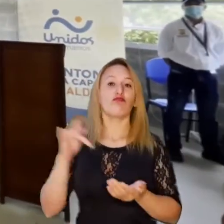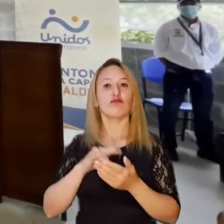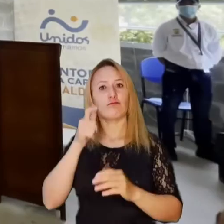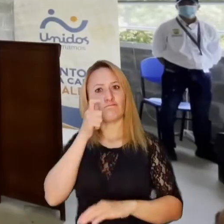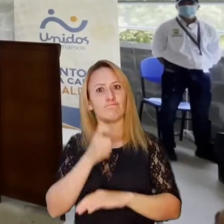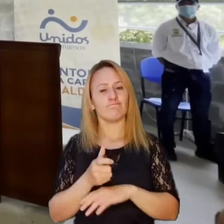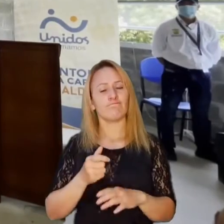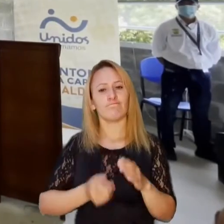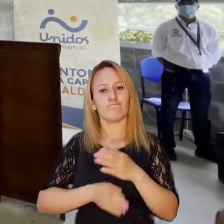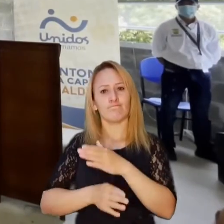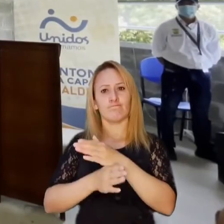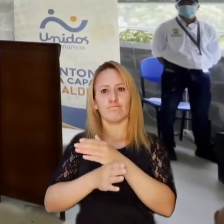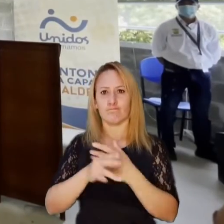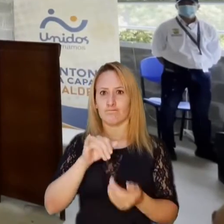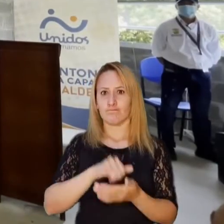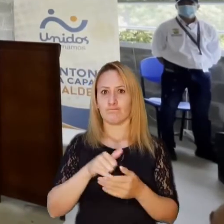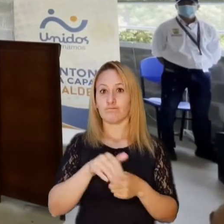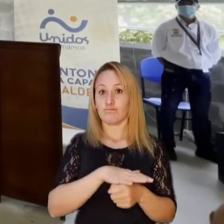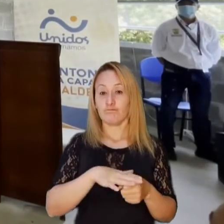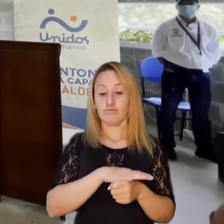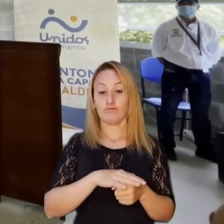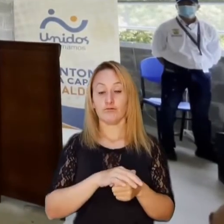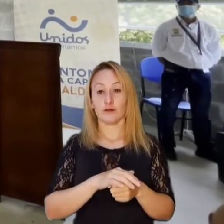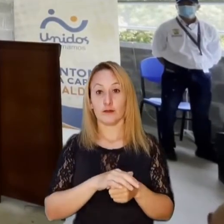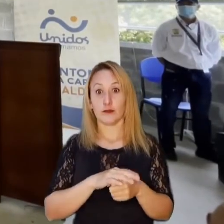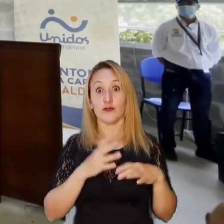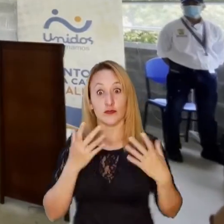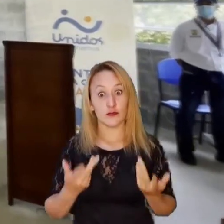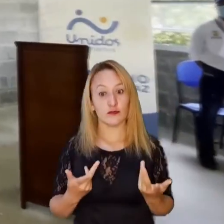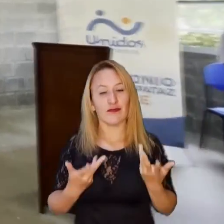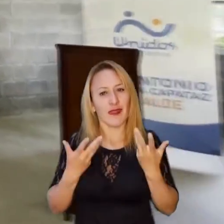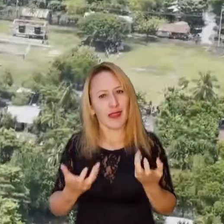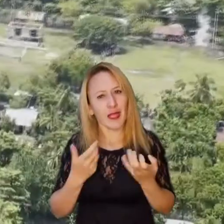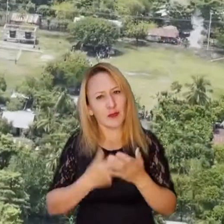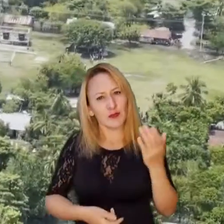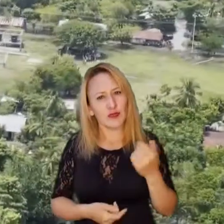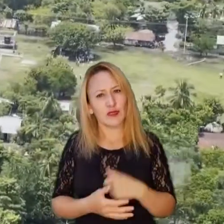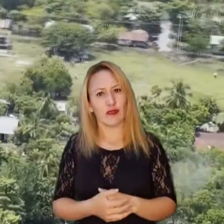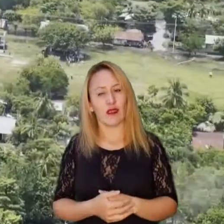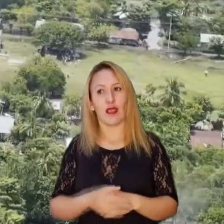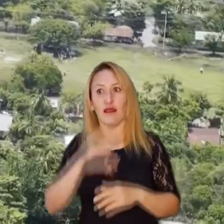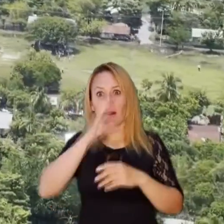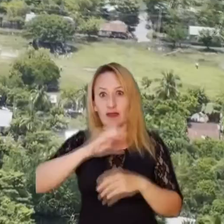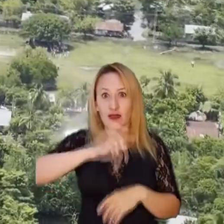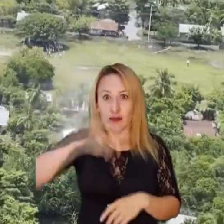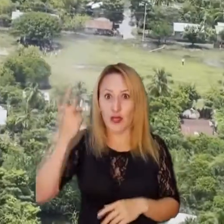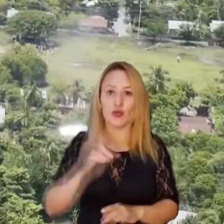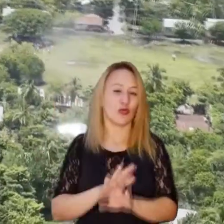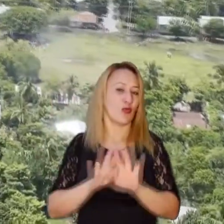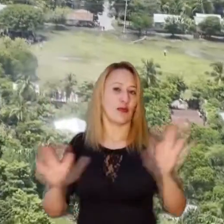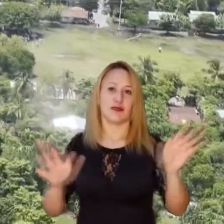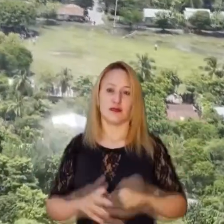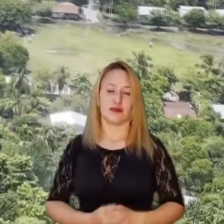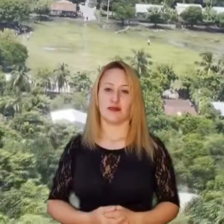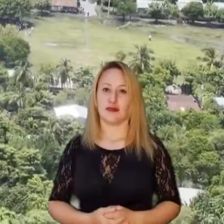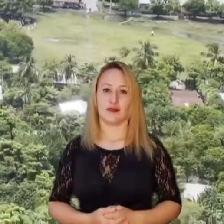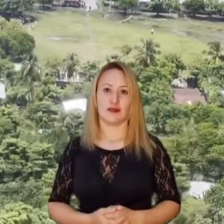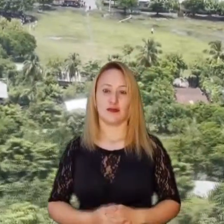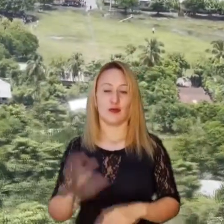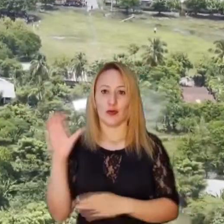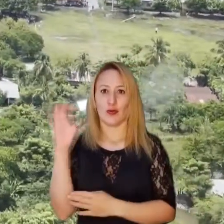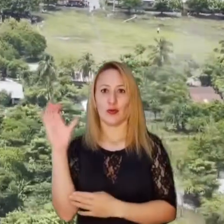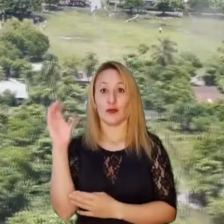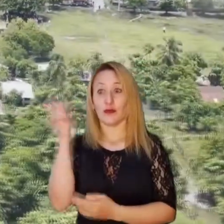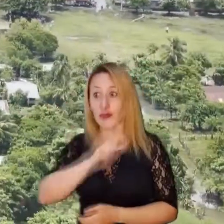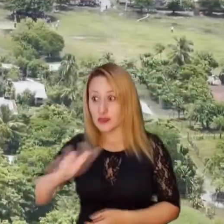para poder hacerle seguimiento permanente a lo que estaba pasando con la obra. Lo que queremos es que no hayan más elefantes blancos en el